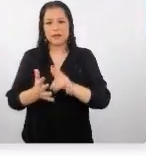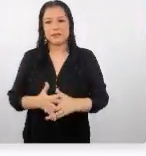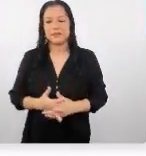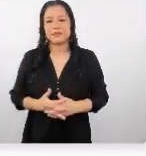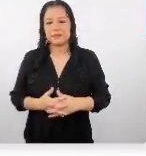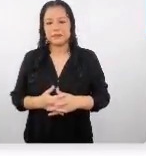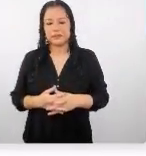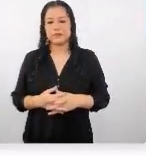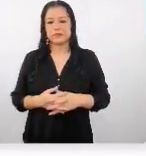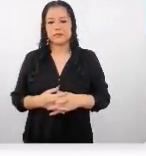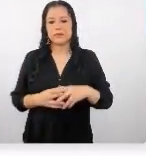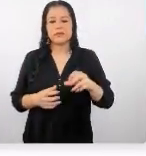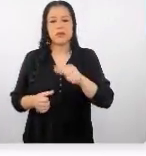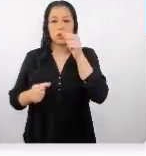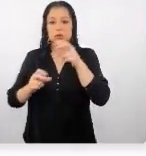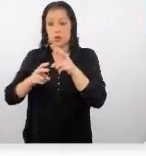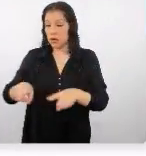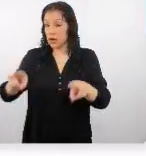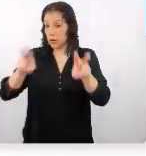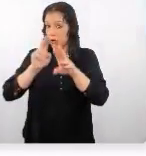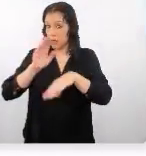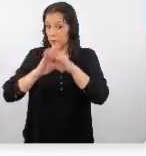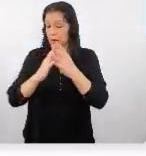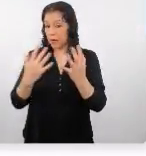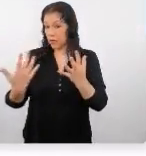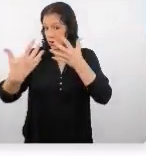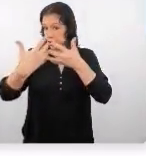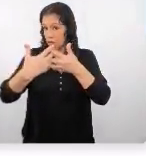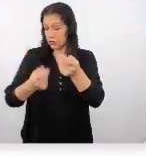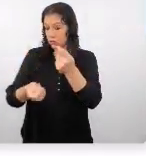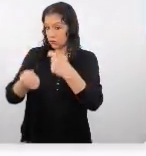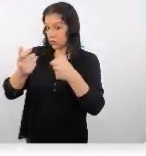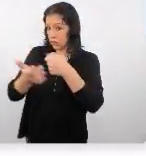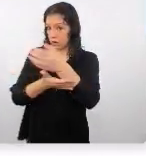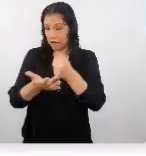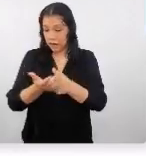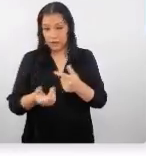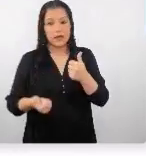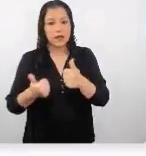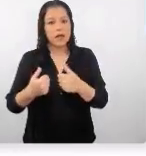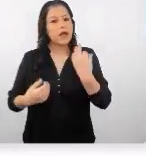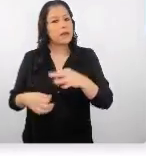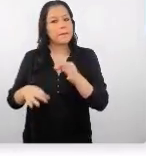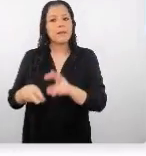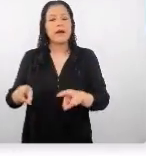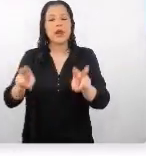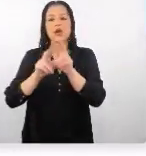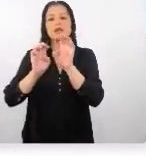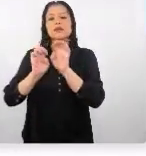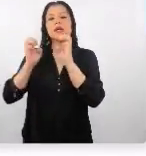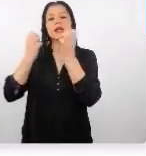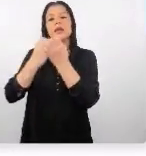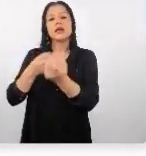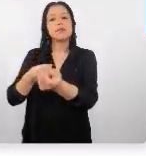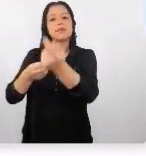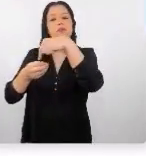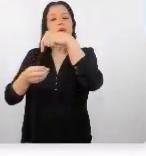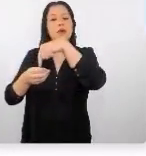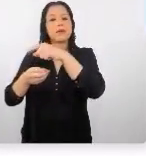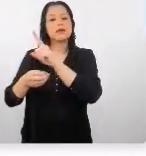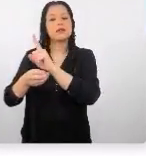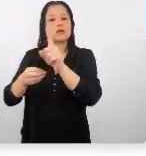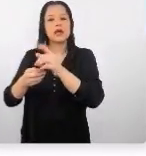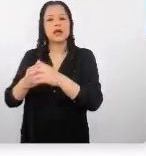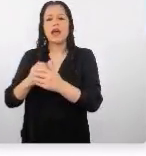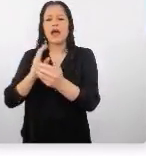puntos que valoran más para una relación comercial bueno siempre valoran si en el equipo hay una persona que domine el